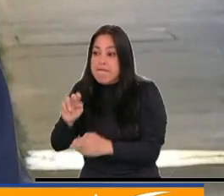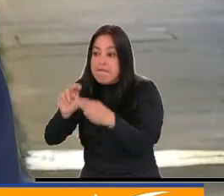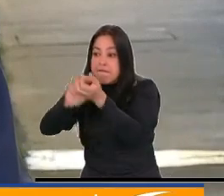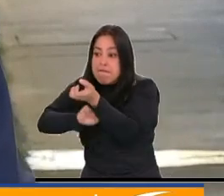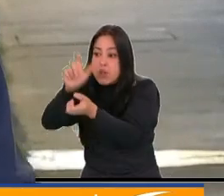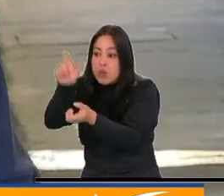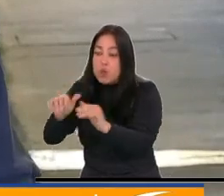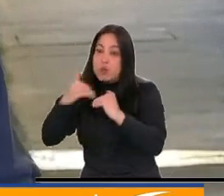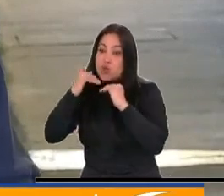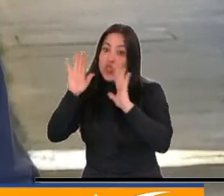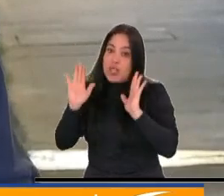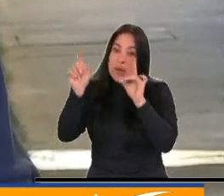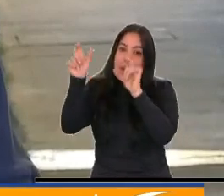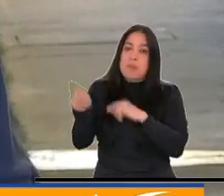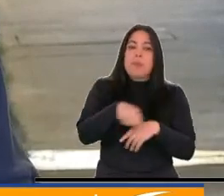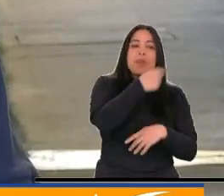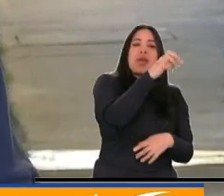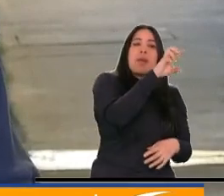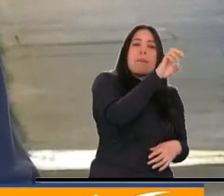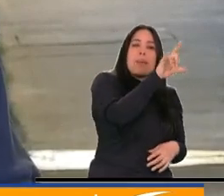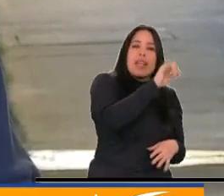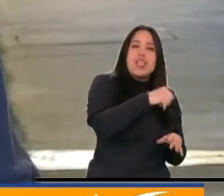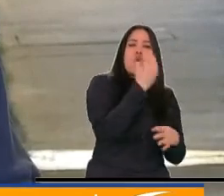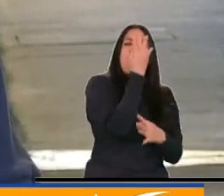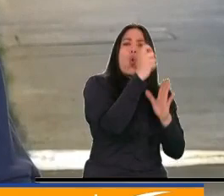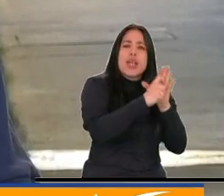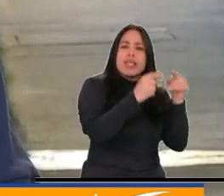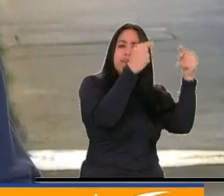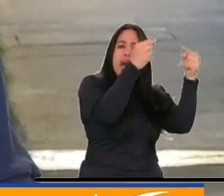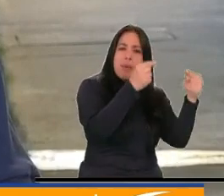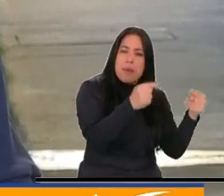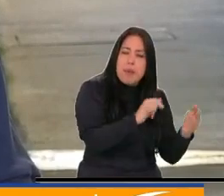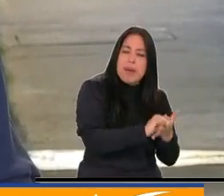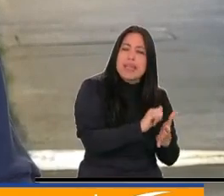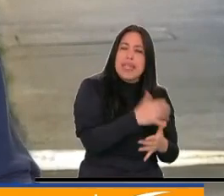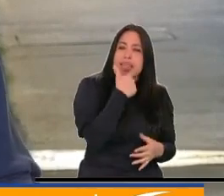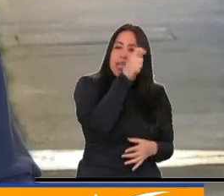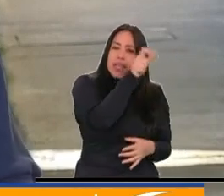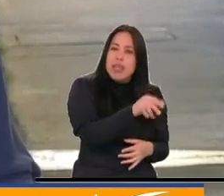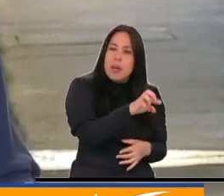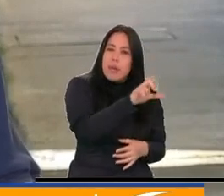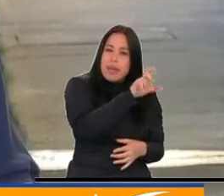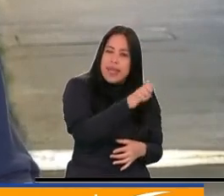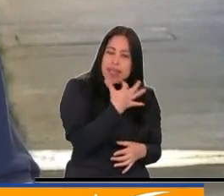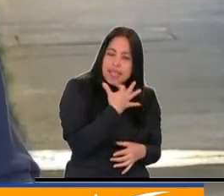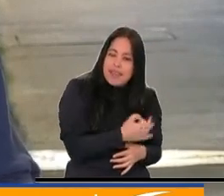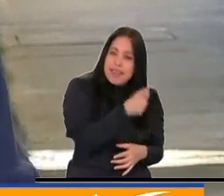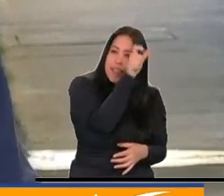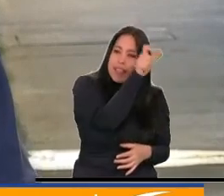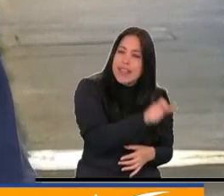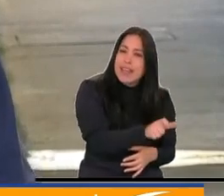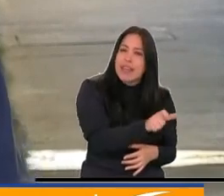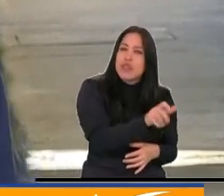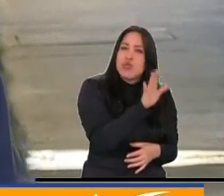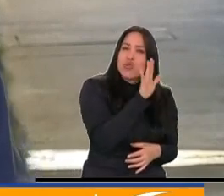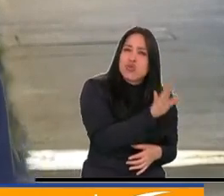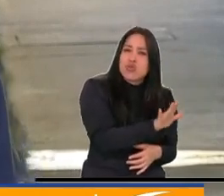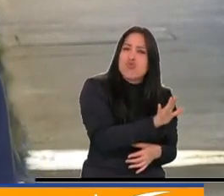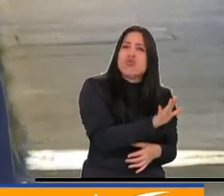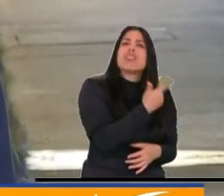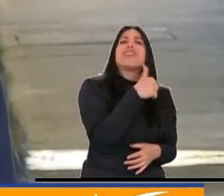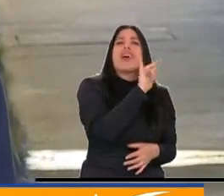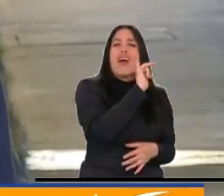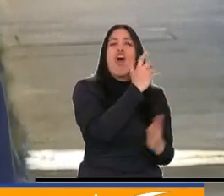como jugué cuatro veces con él, realmente ya teníamos